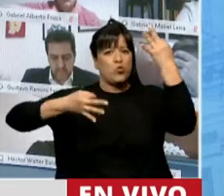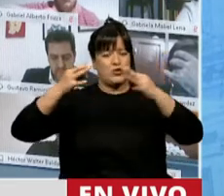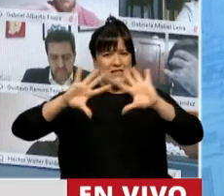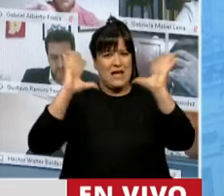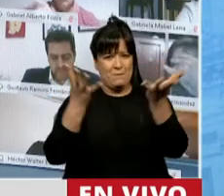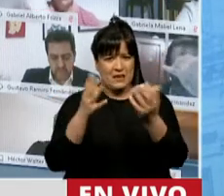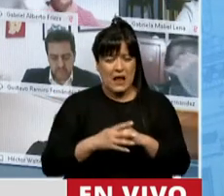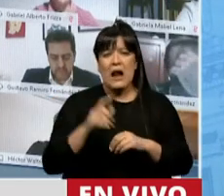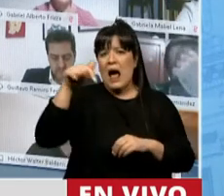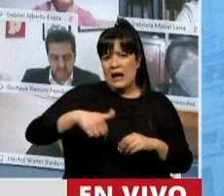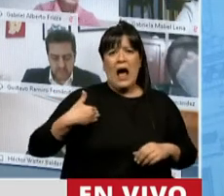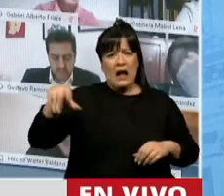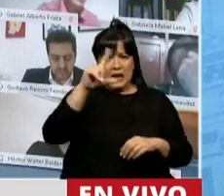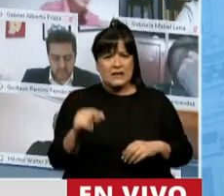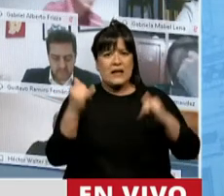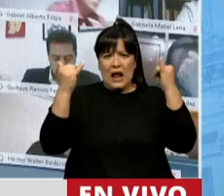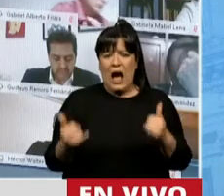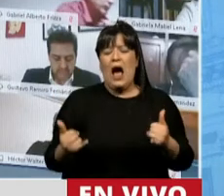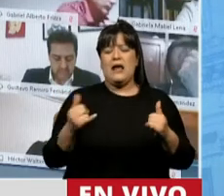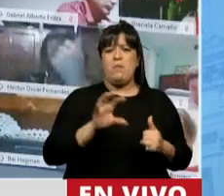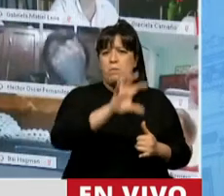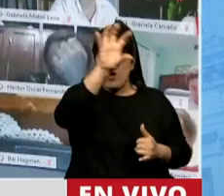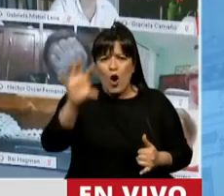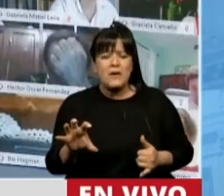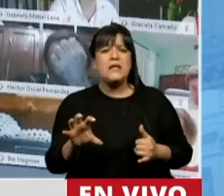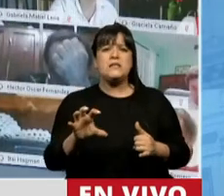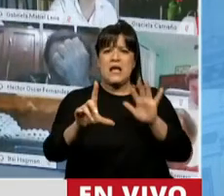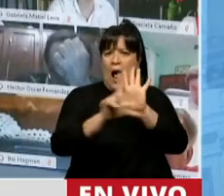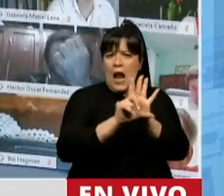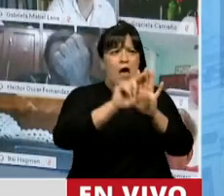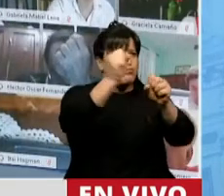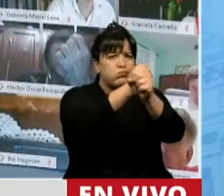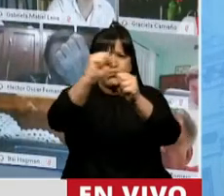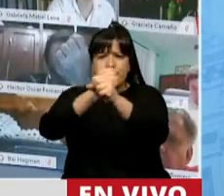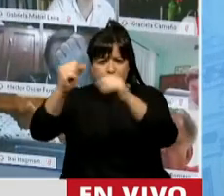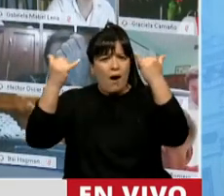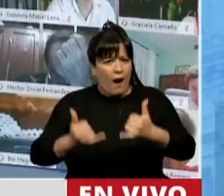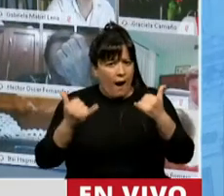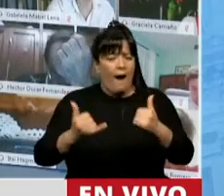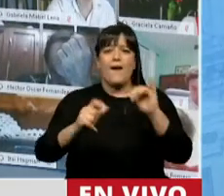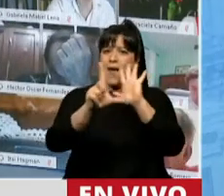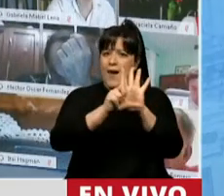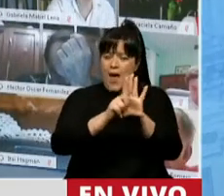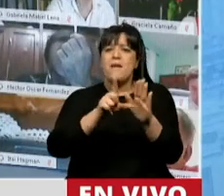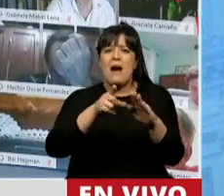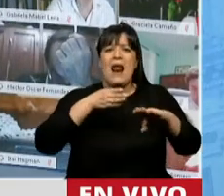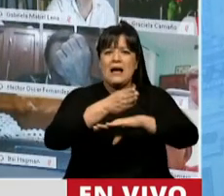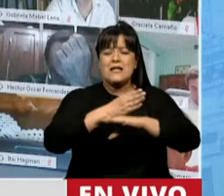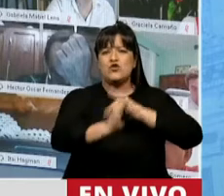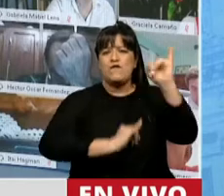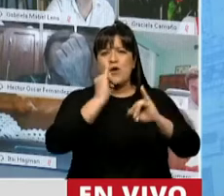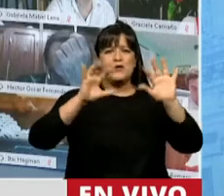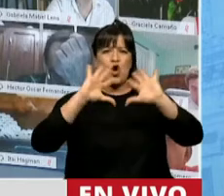Argentina tiene un desarrollo legislativo a nivel federal y en algunas provincias importante en esta materia. Hay una ley de acceso a la información